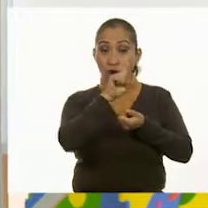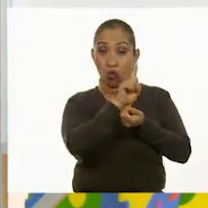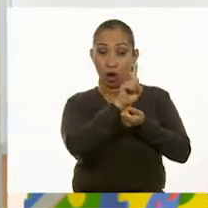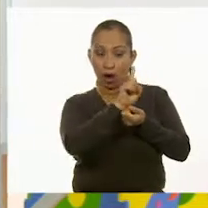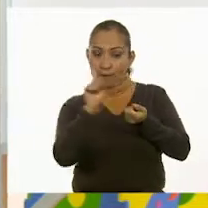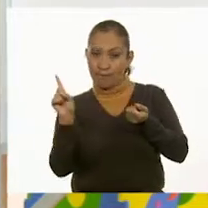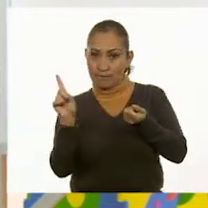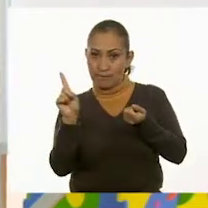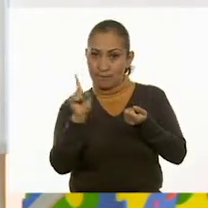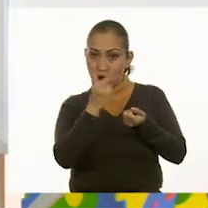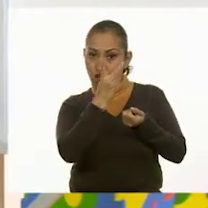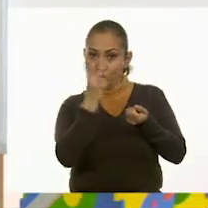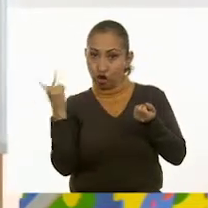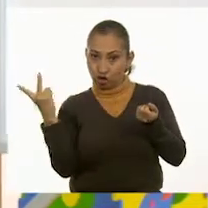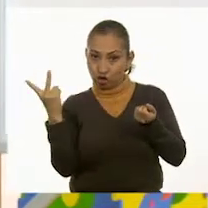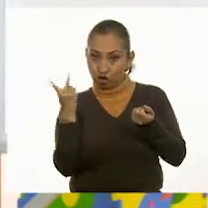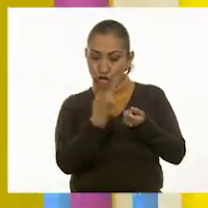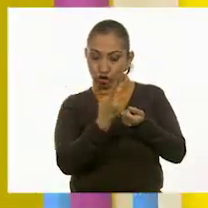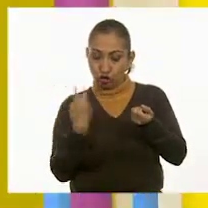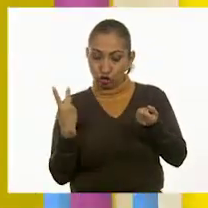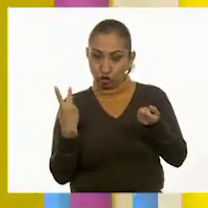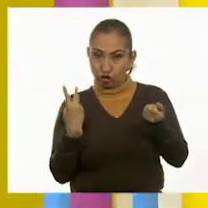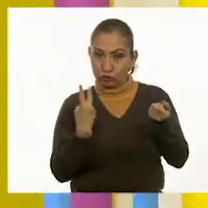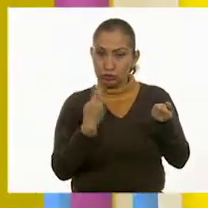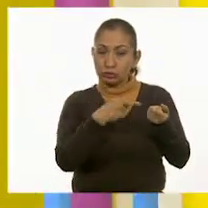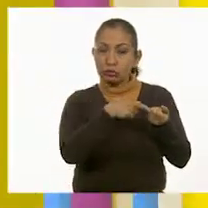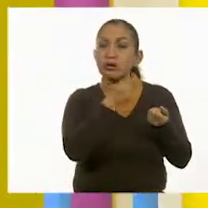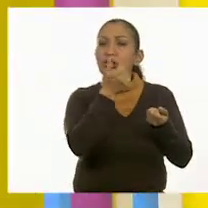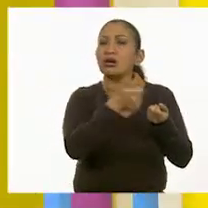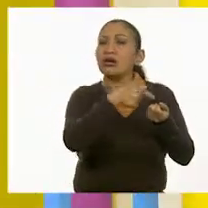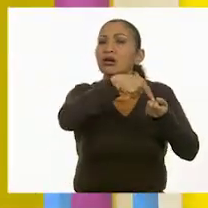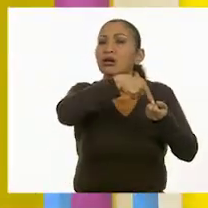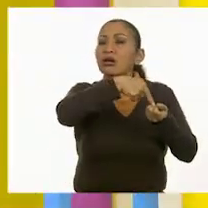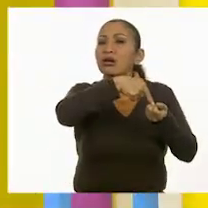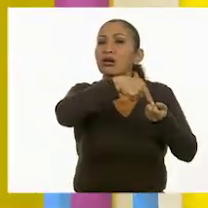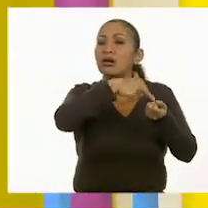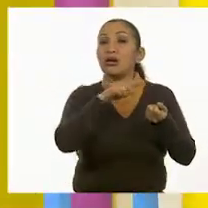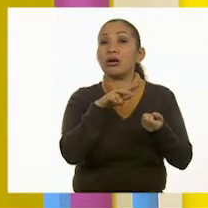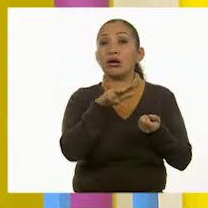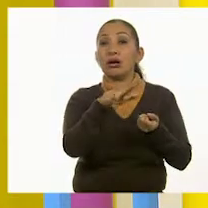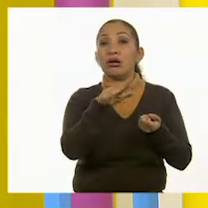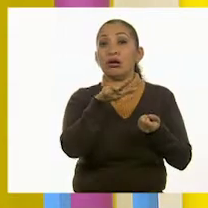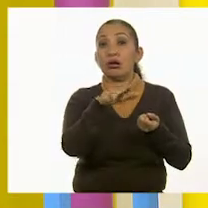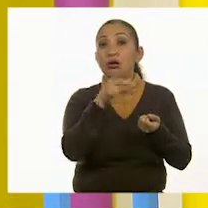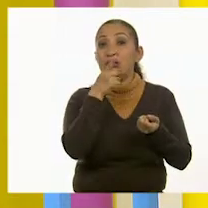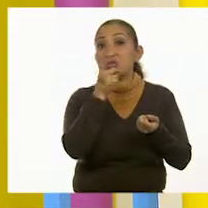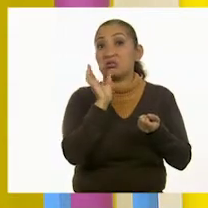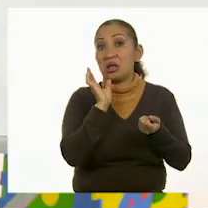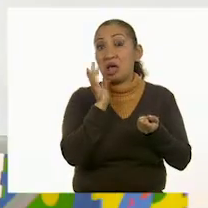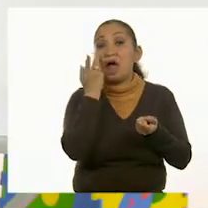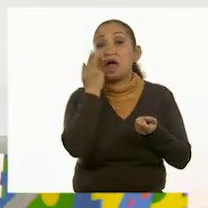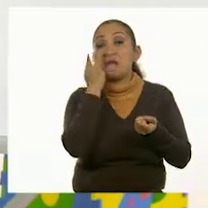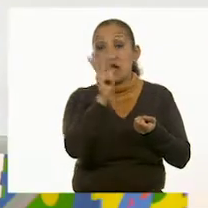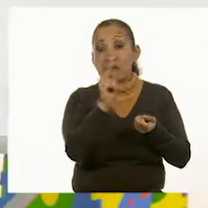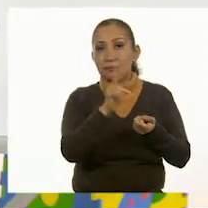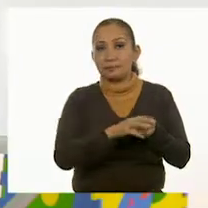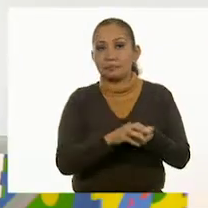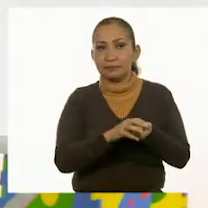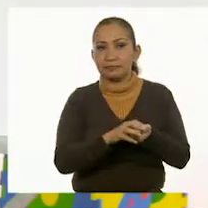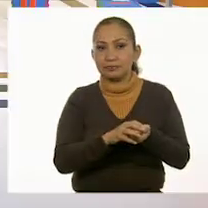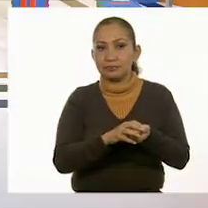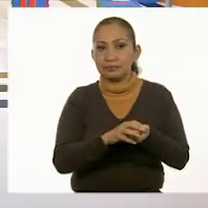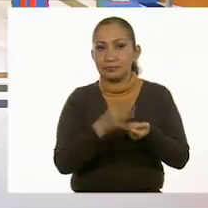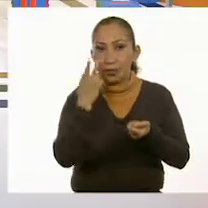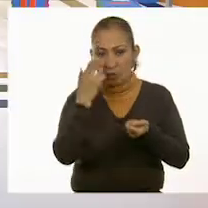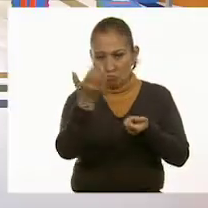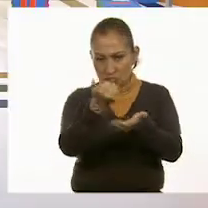1 y 2. Dice, por lo tanto, quedan 18. Quedan 18. Vamos a contar que hayan